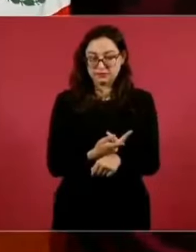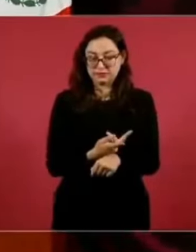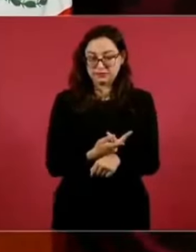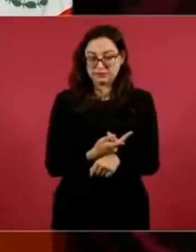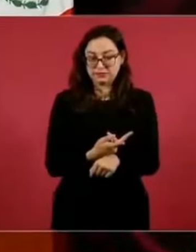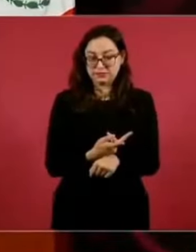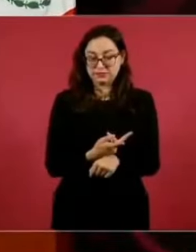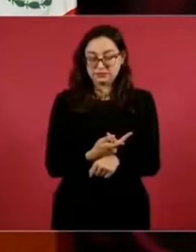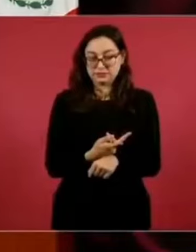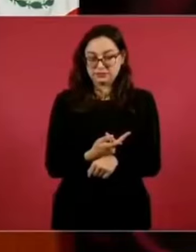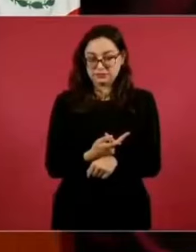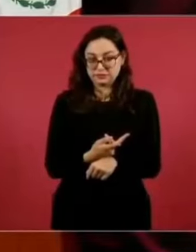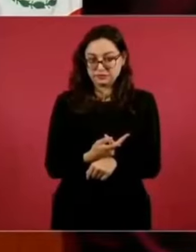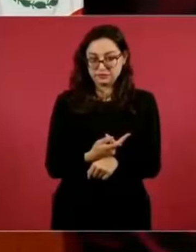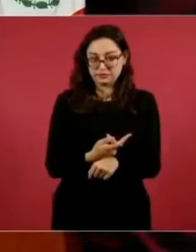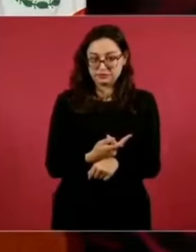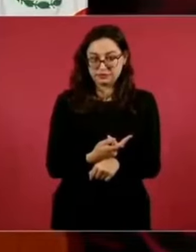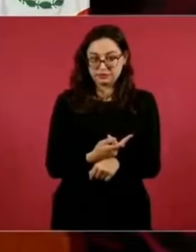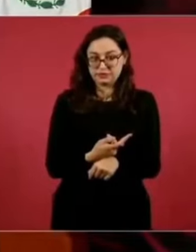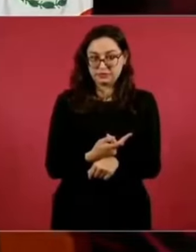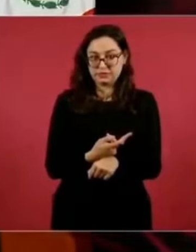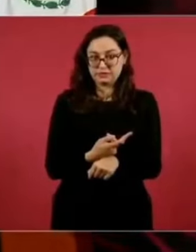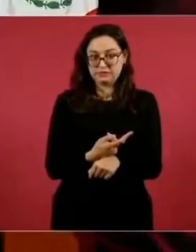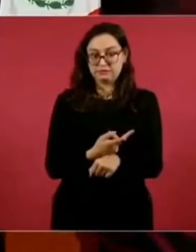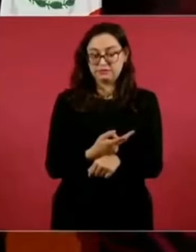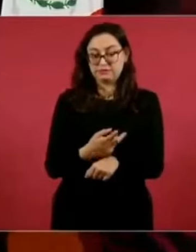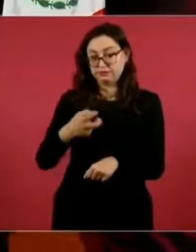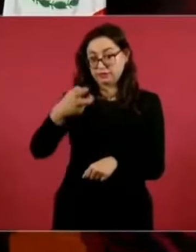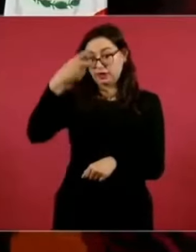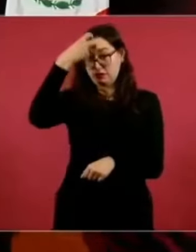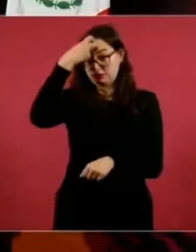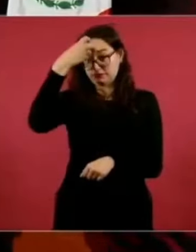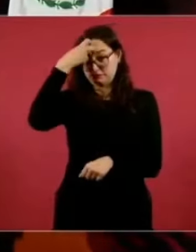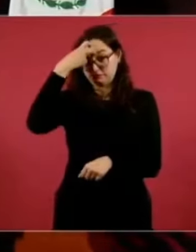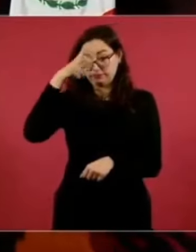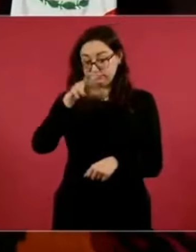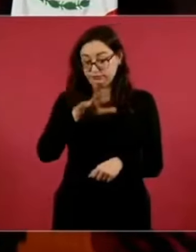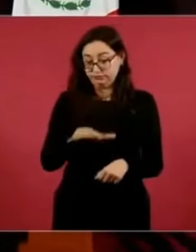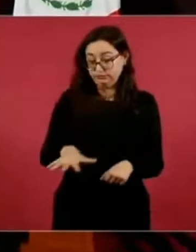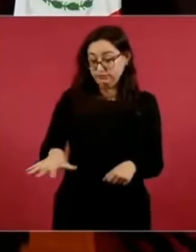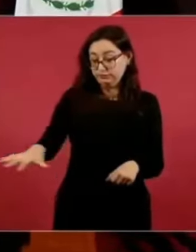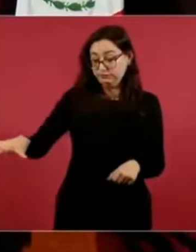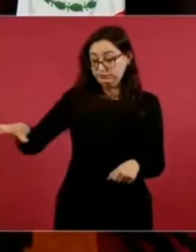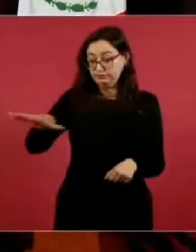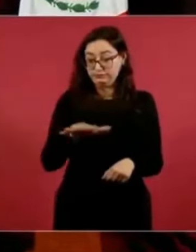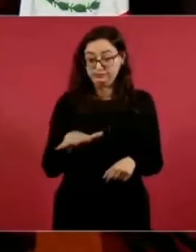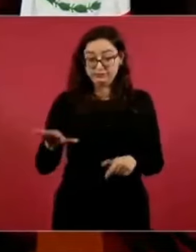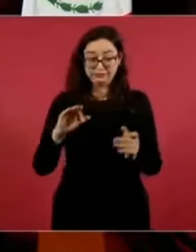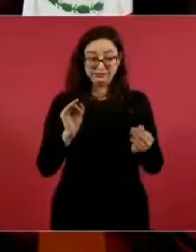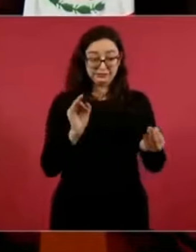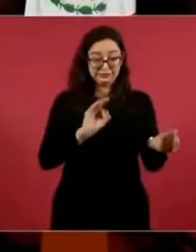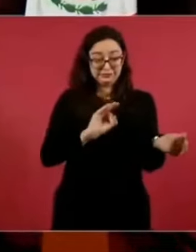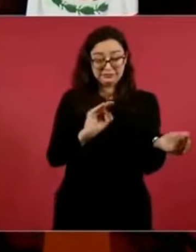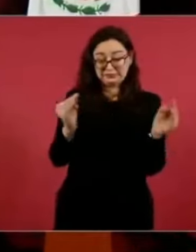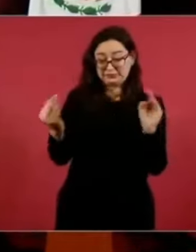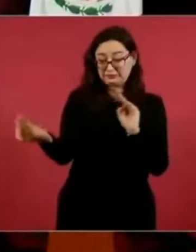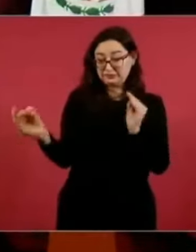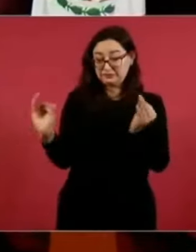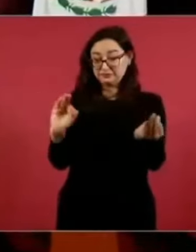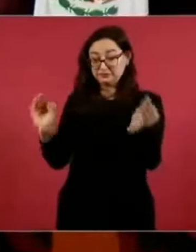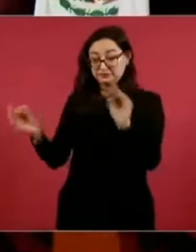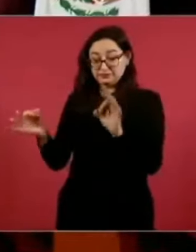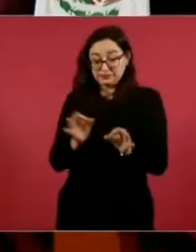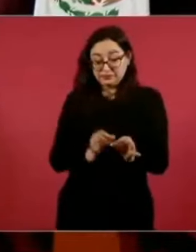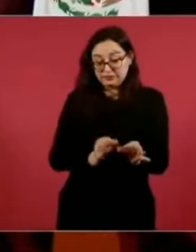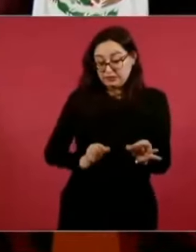populares del bosque de Chapultepec, que no